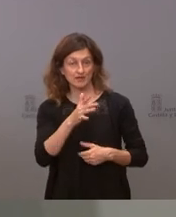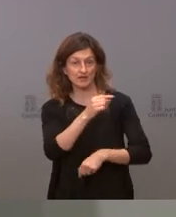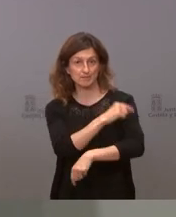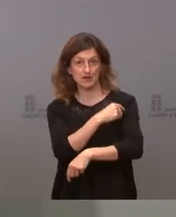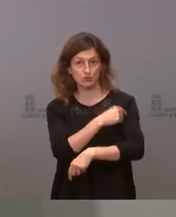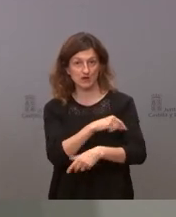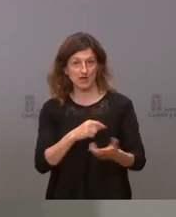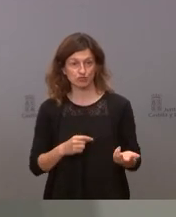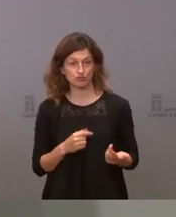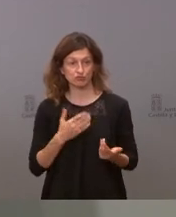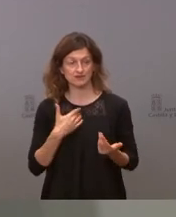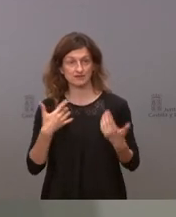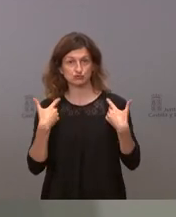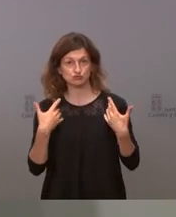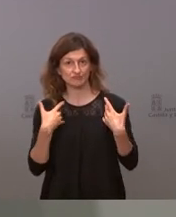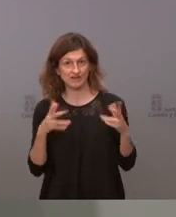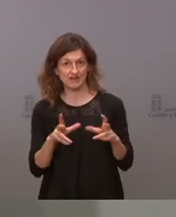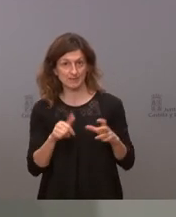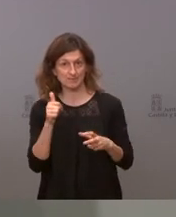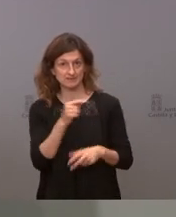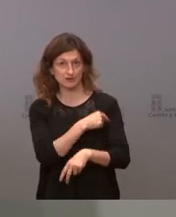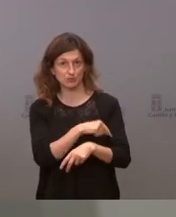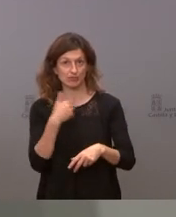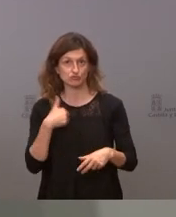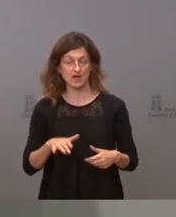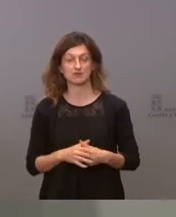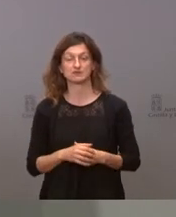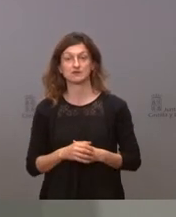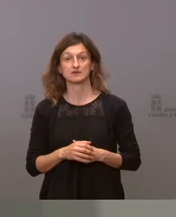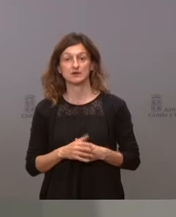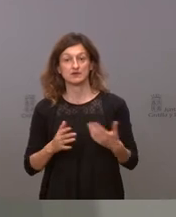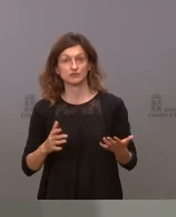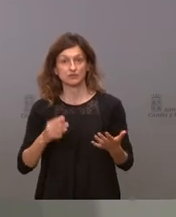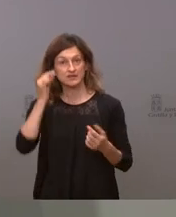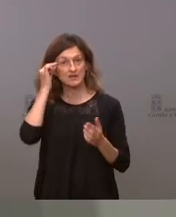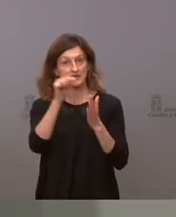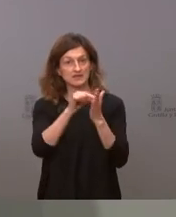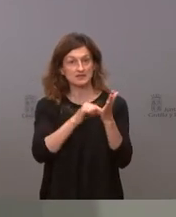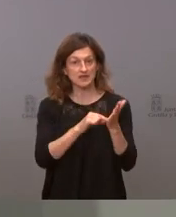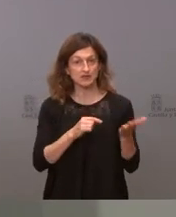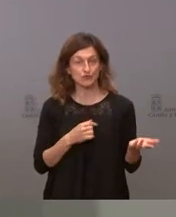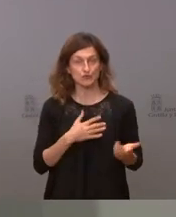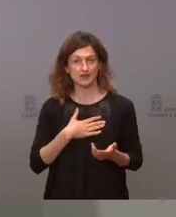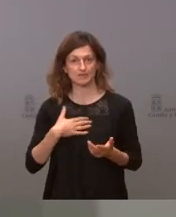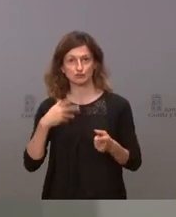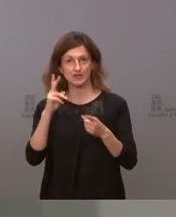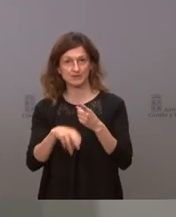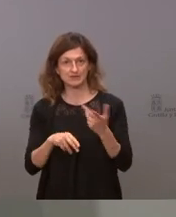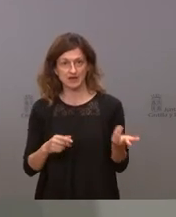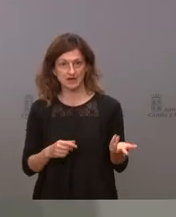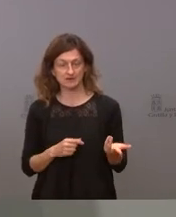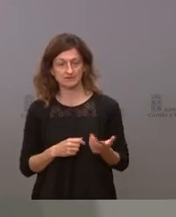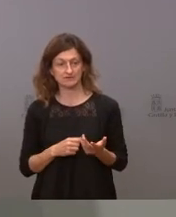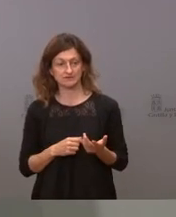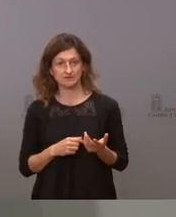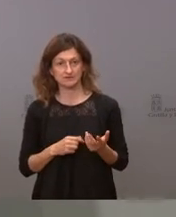a aquellos que sufren la enfermedad de manera más grave y por tanto nuestro criterio en este momento es evitar la